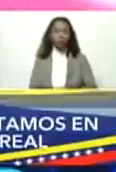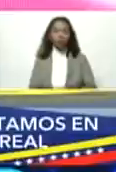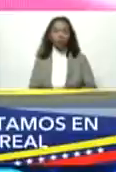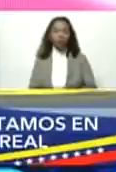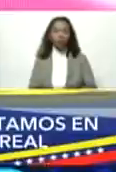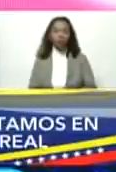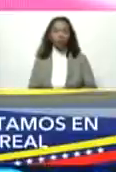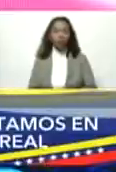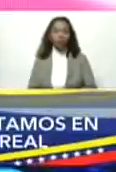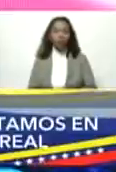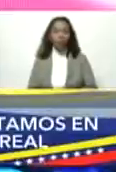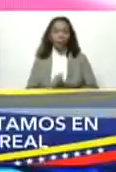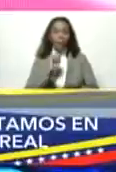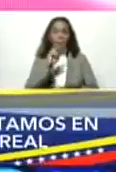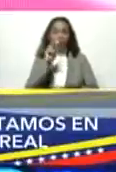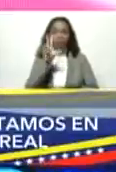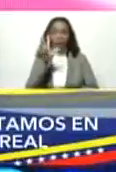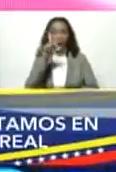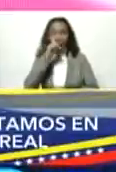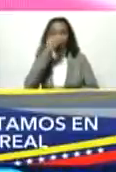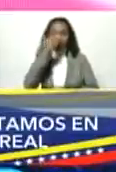hace 23 años